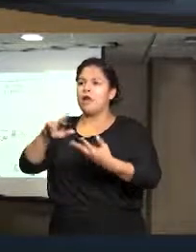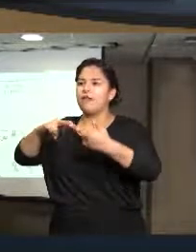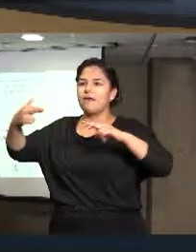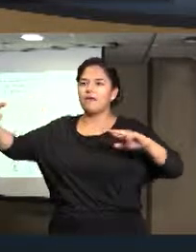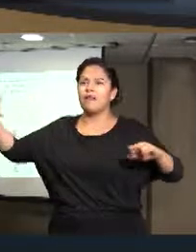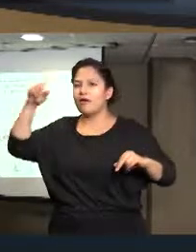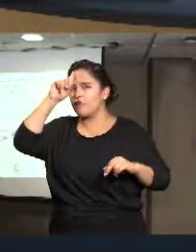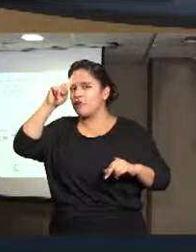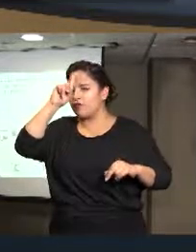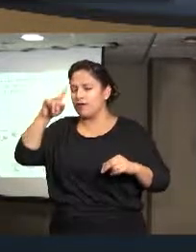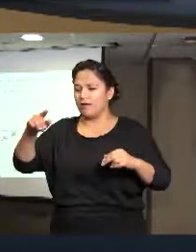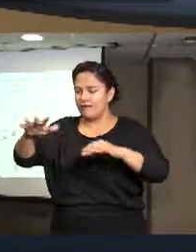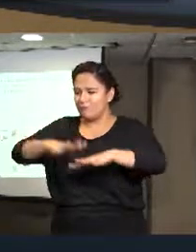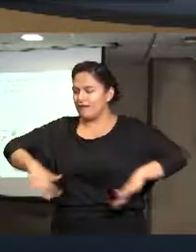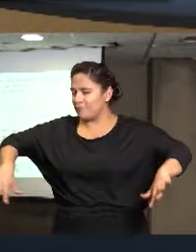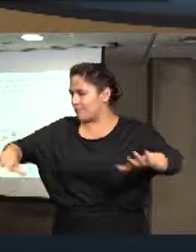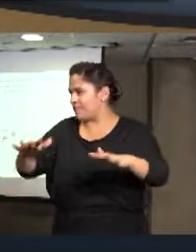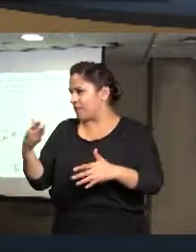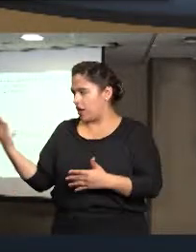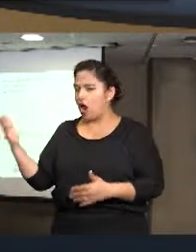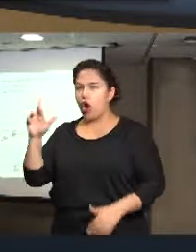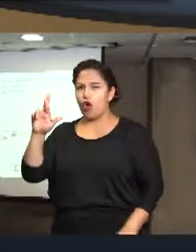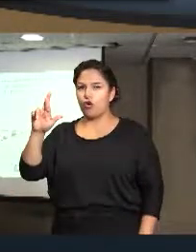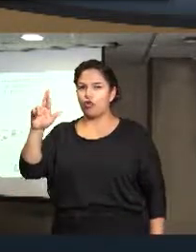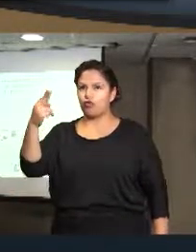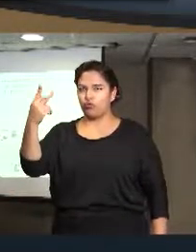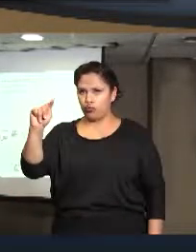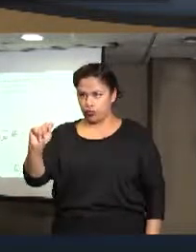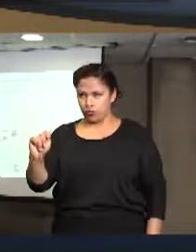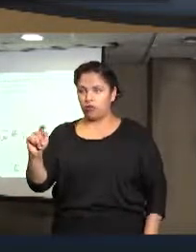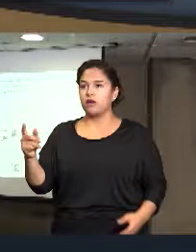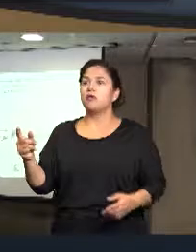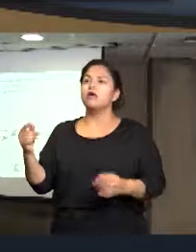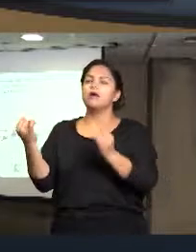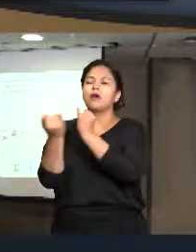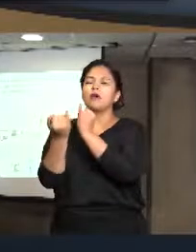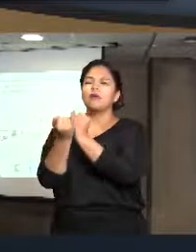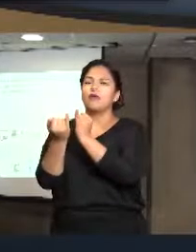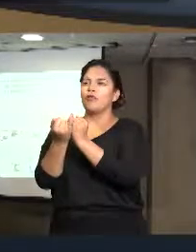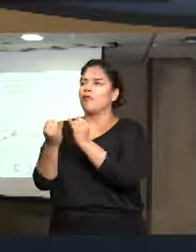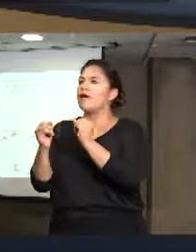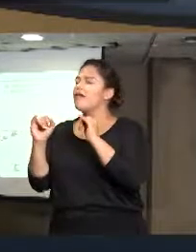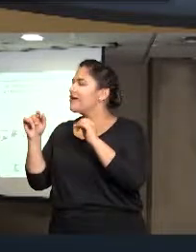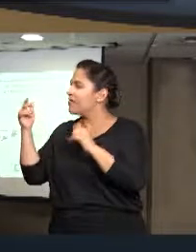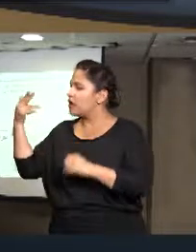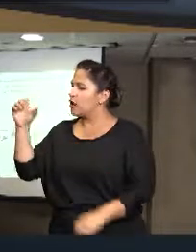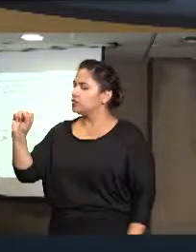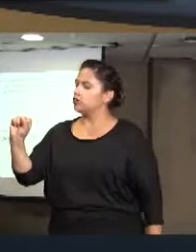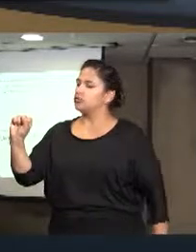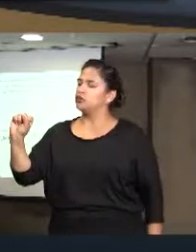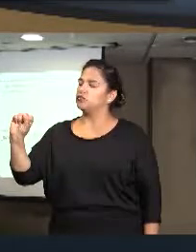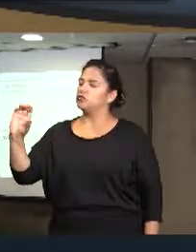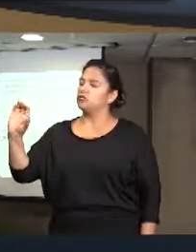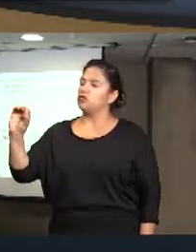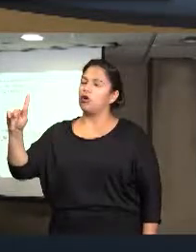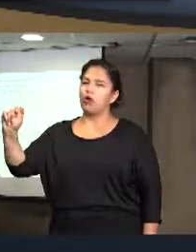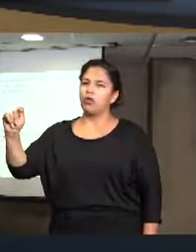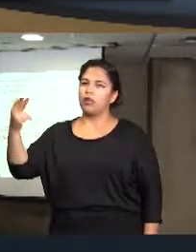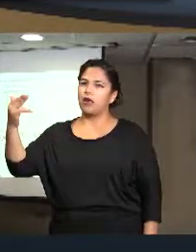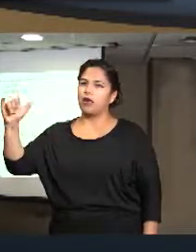ciudadanos, con RUT, con el movimiento uno a uno contra la esclavitud, con Scott Hill, en este